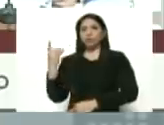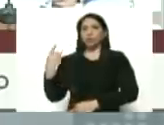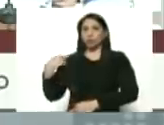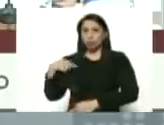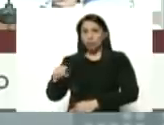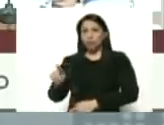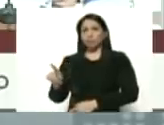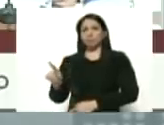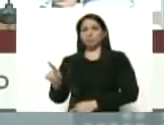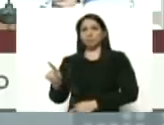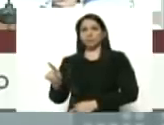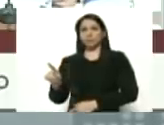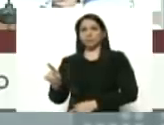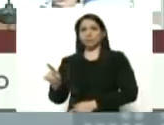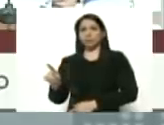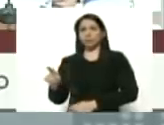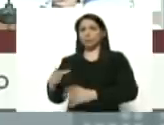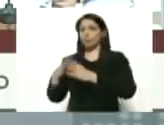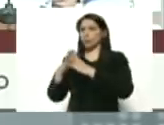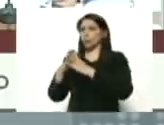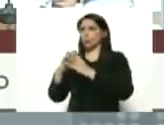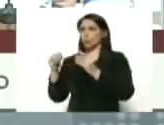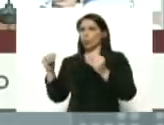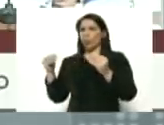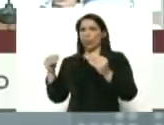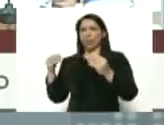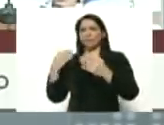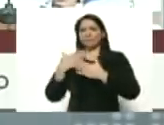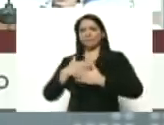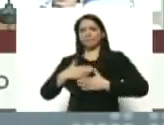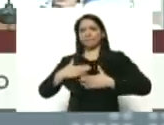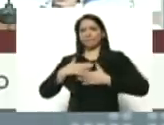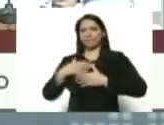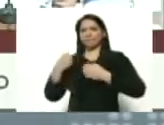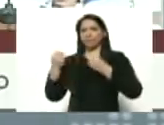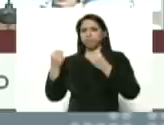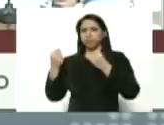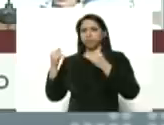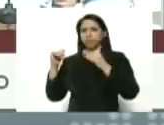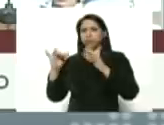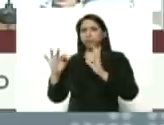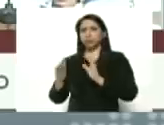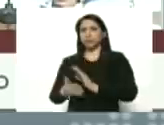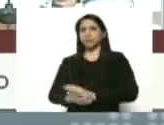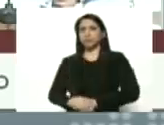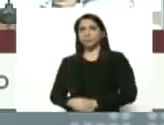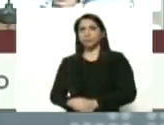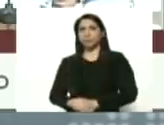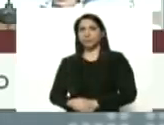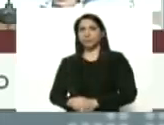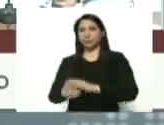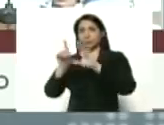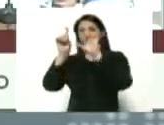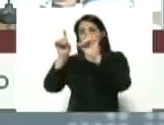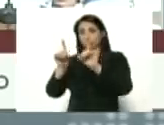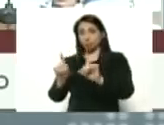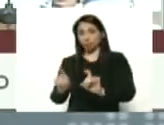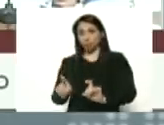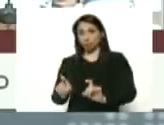todas las calidades y cantidades de pruebas para